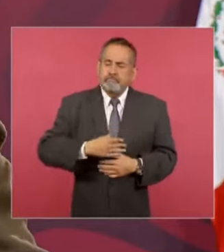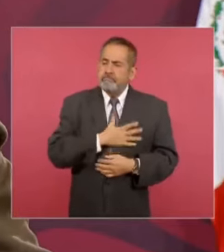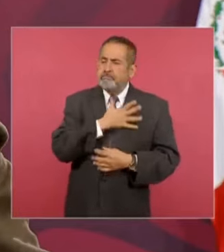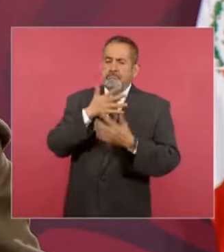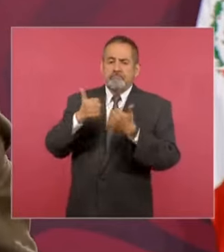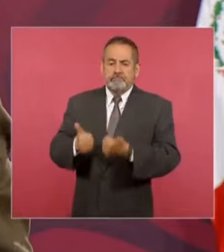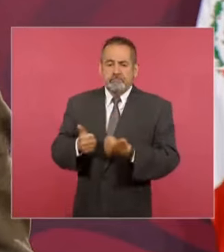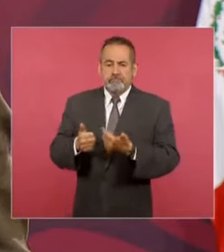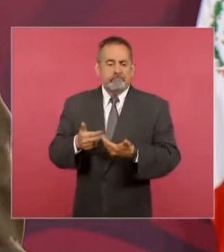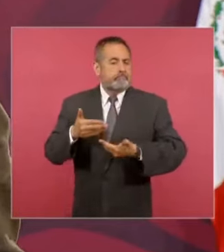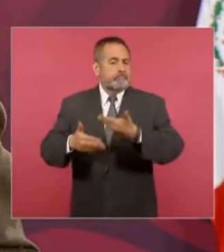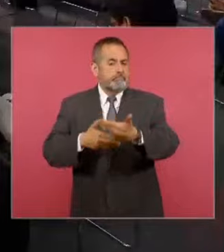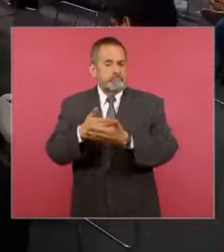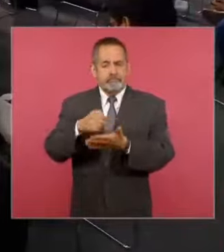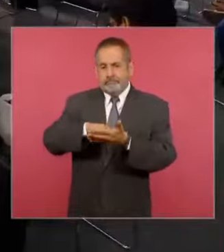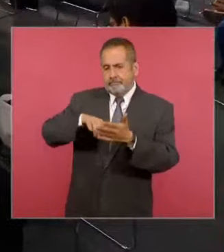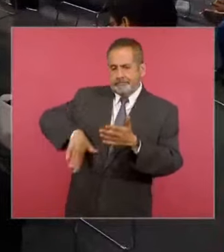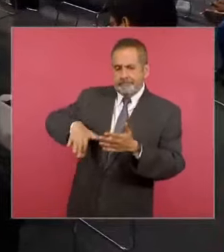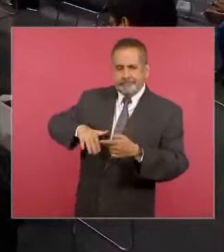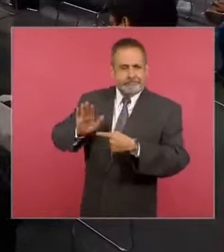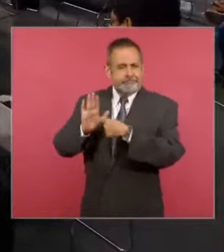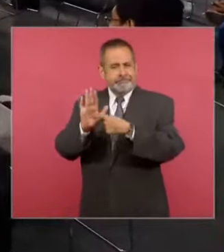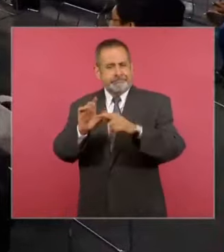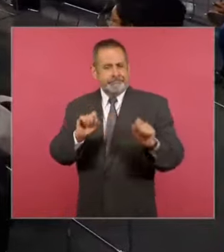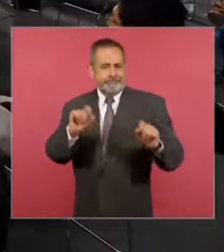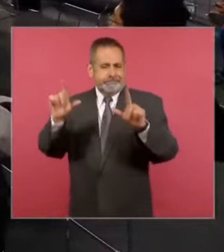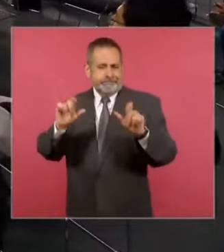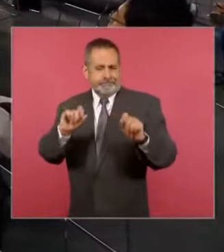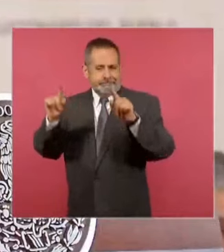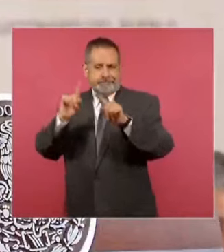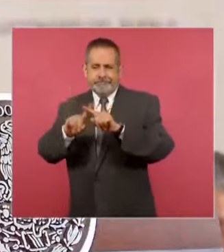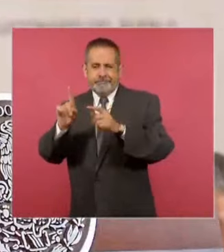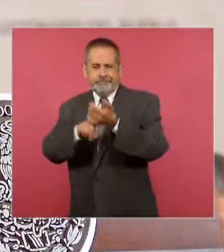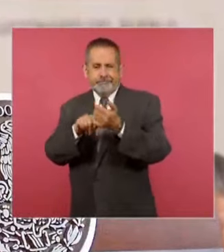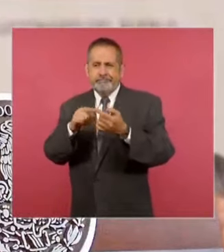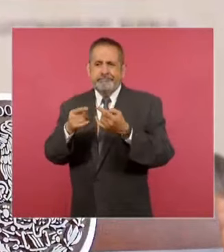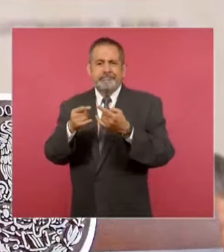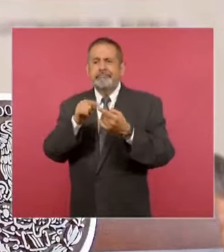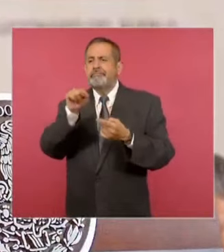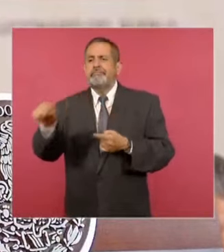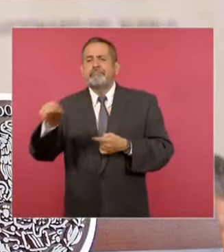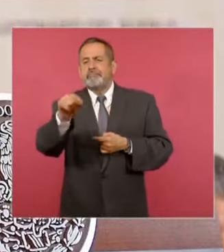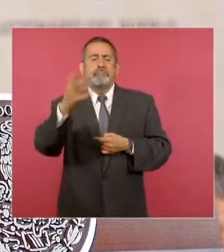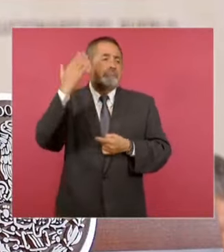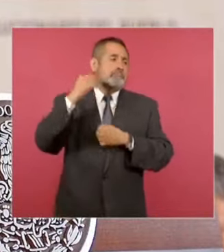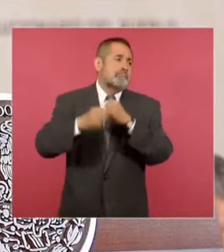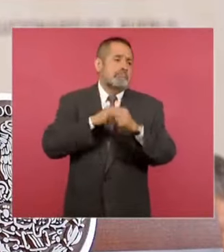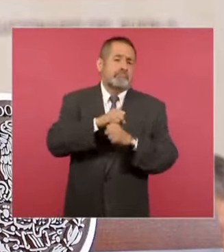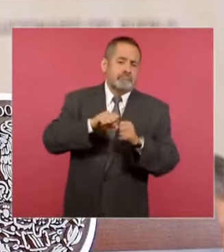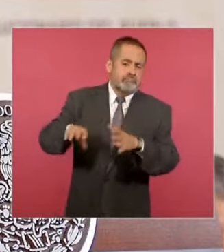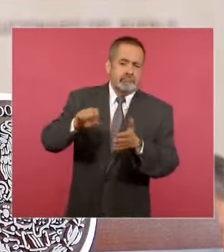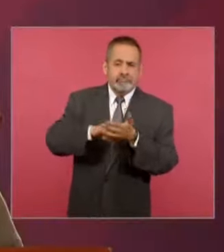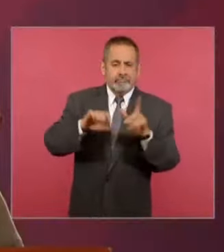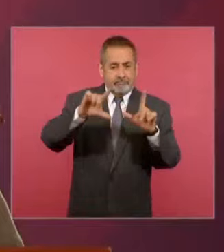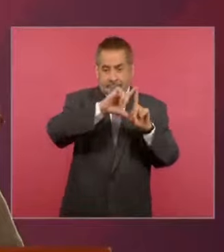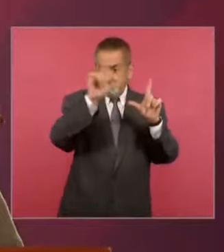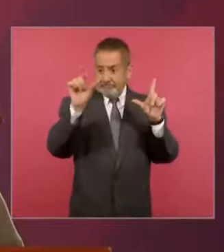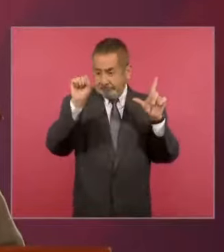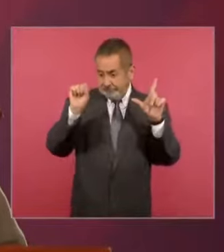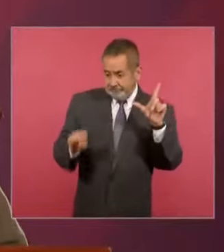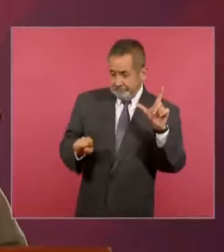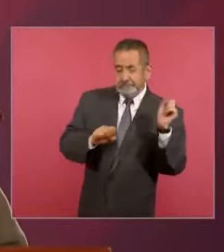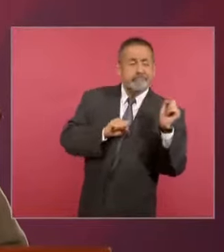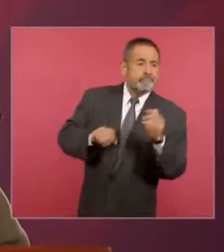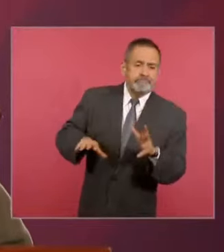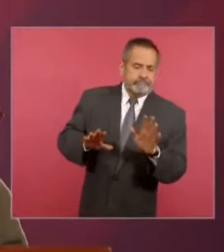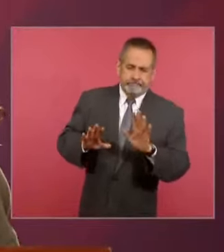pues por ejemplo, lo que veíamos hoy en estas regiones históricamente olvidadas, como es el sureste del país. Así que,